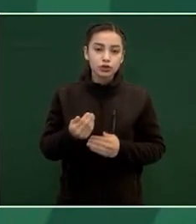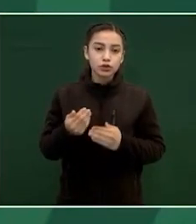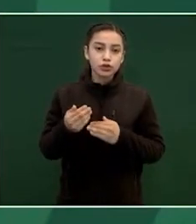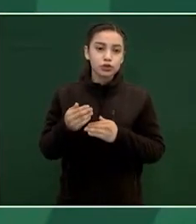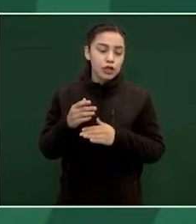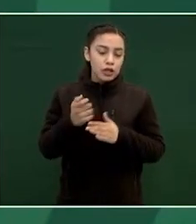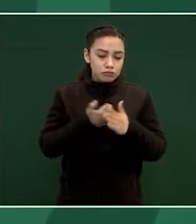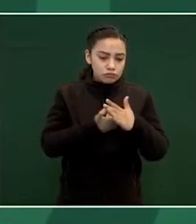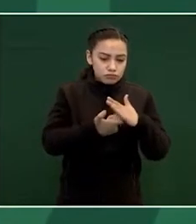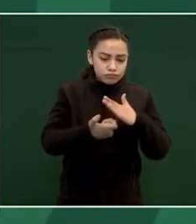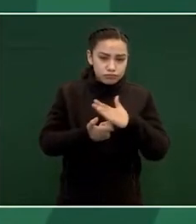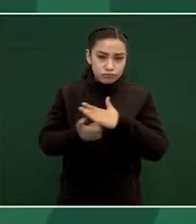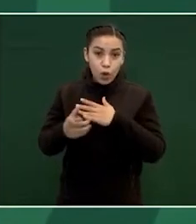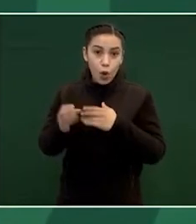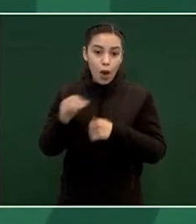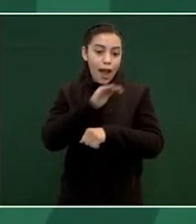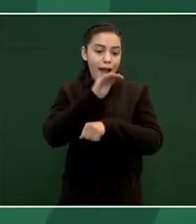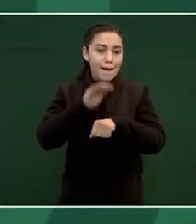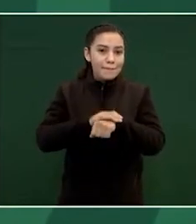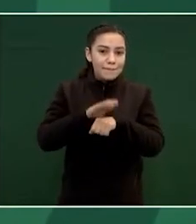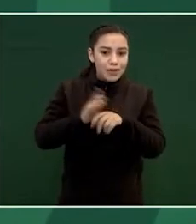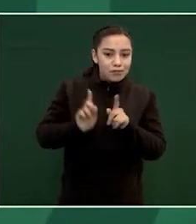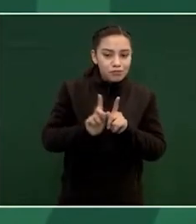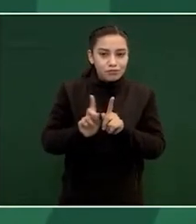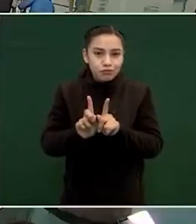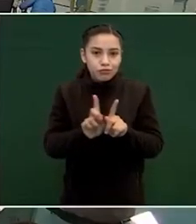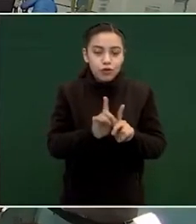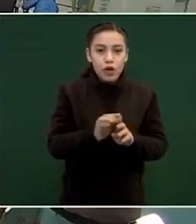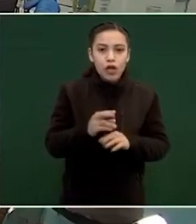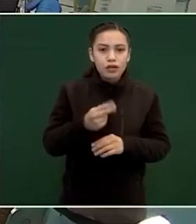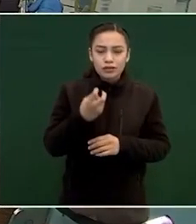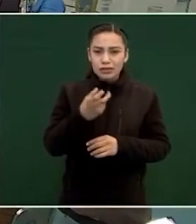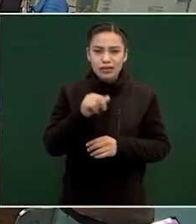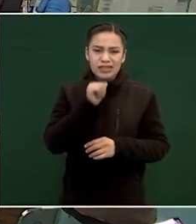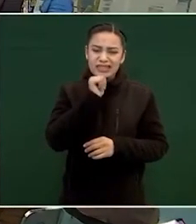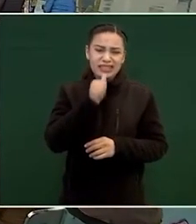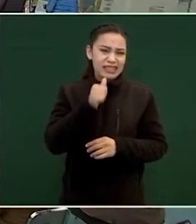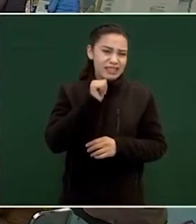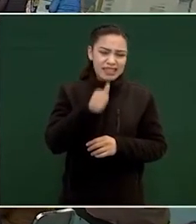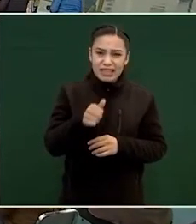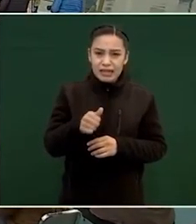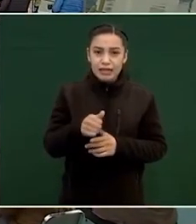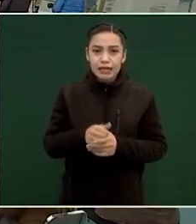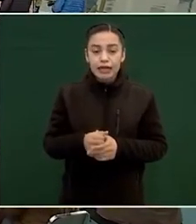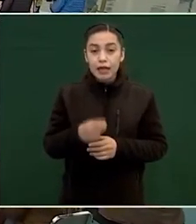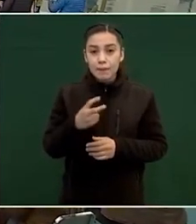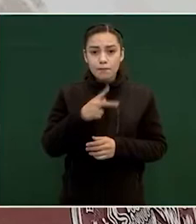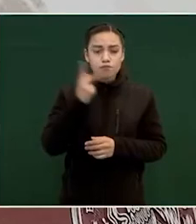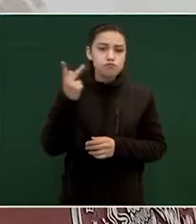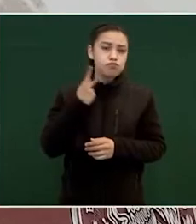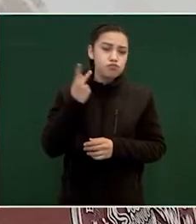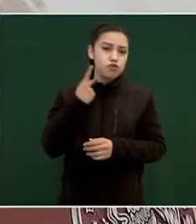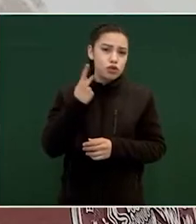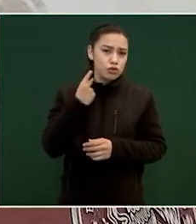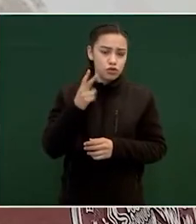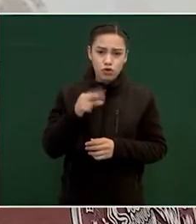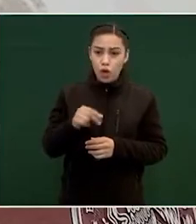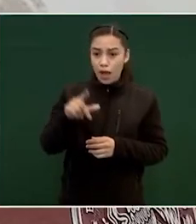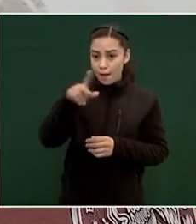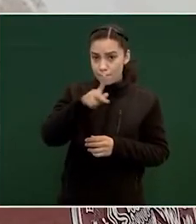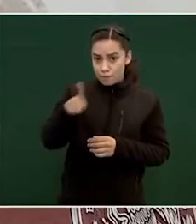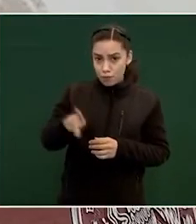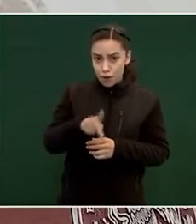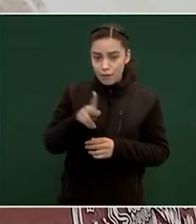ni el amiguismo ni el influyentismo ni el nepotismo ninguna de esas lacras de la política y no le voy a fallar al pueblo